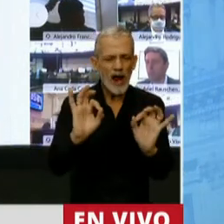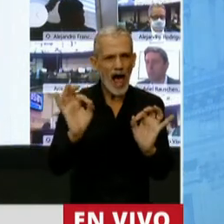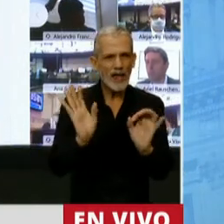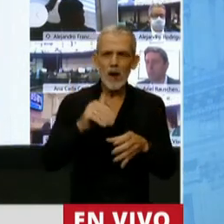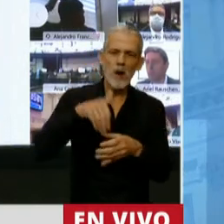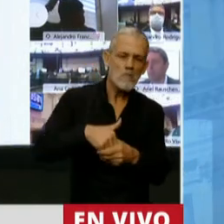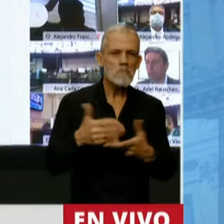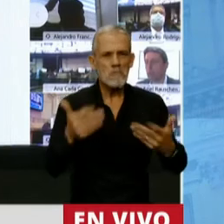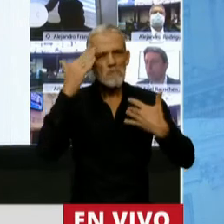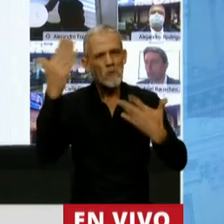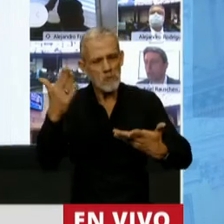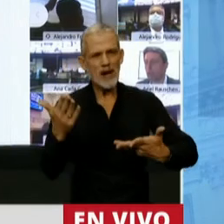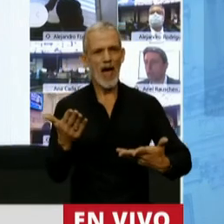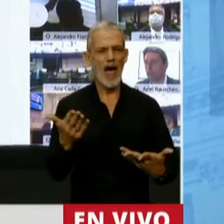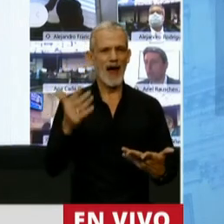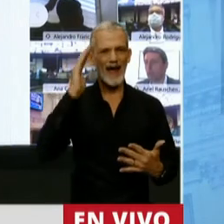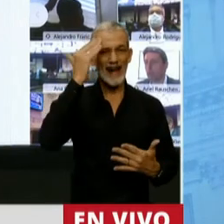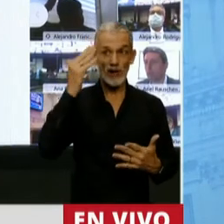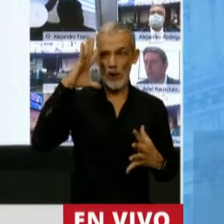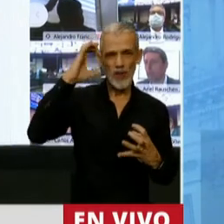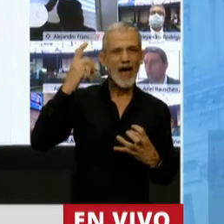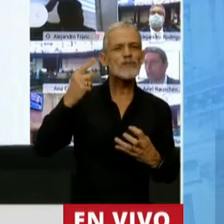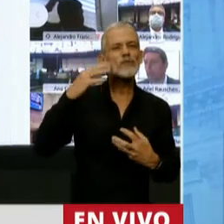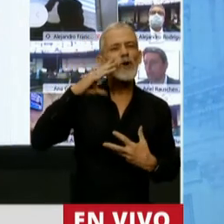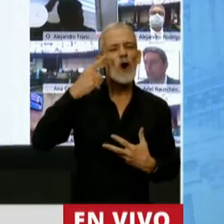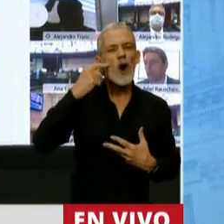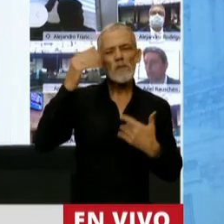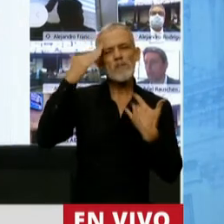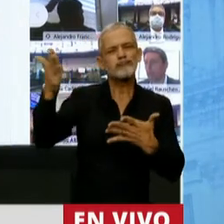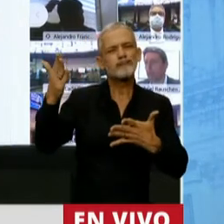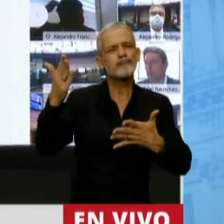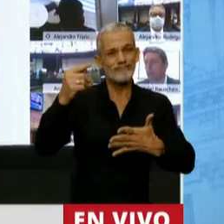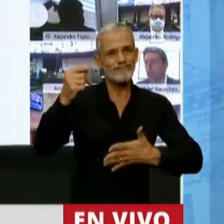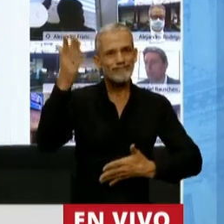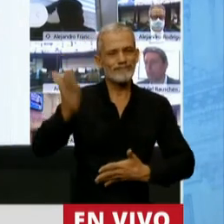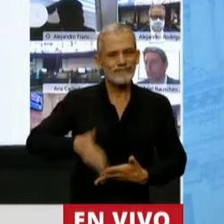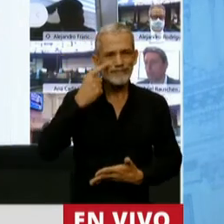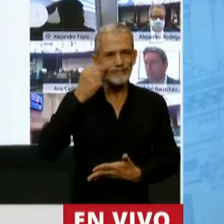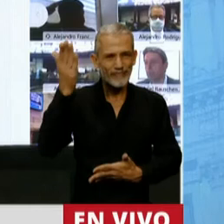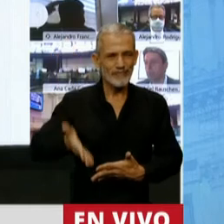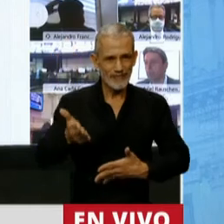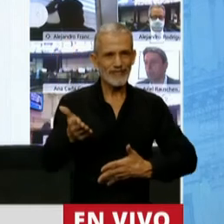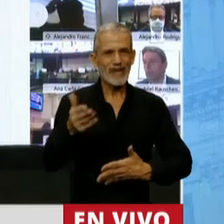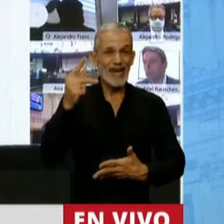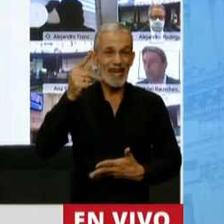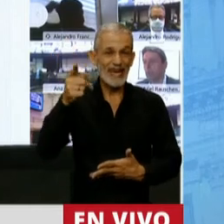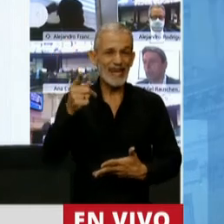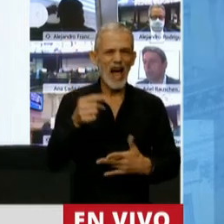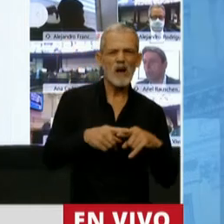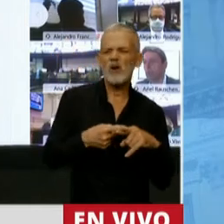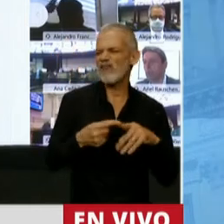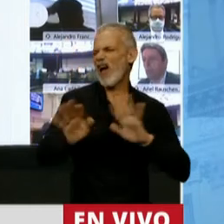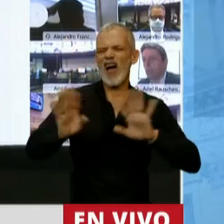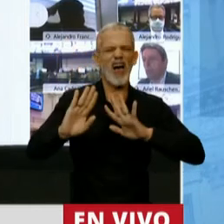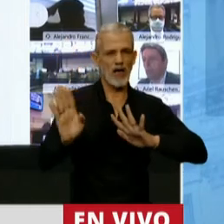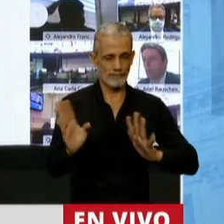participando, homenajeando, recordando a un hombre que vino a hacer que la política deje de ser mala palabra. En